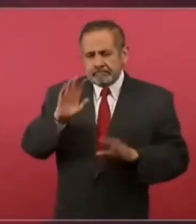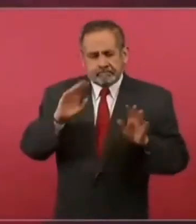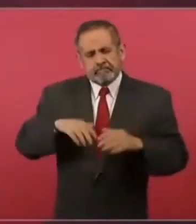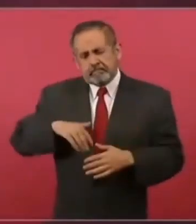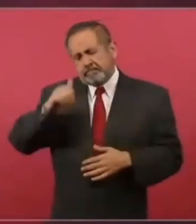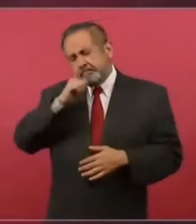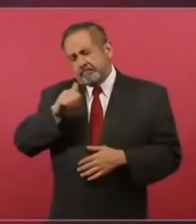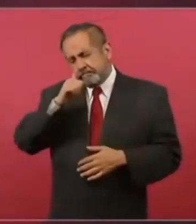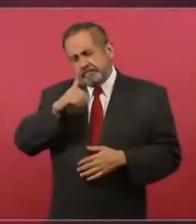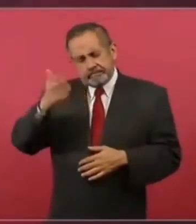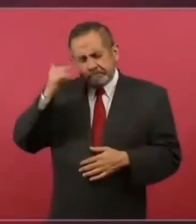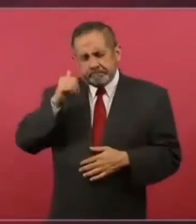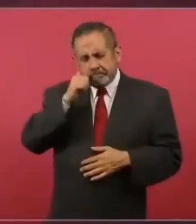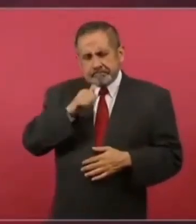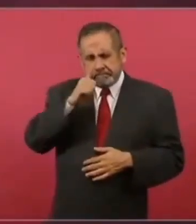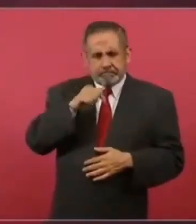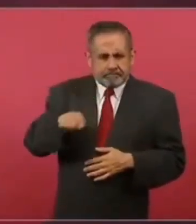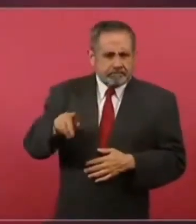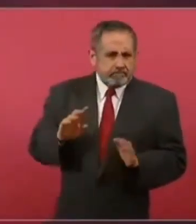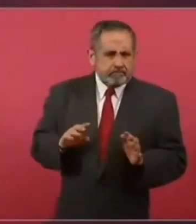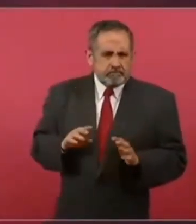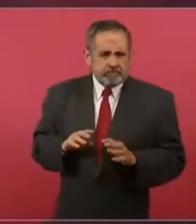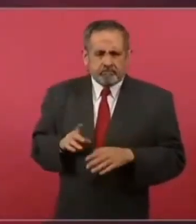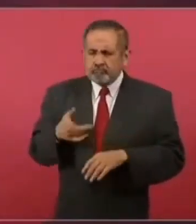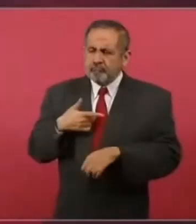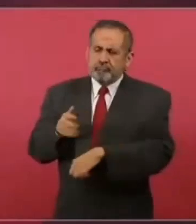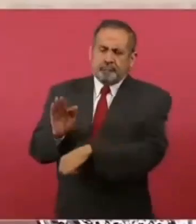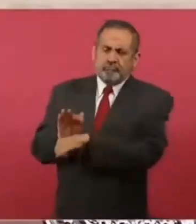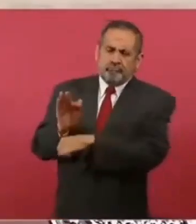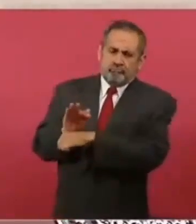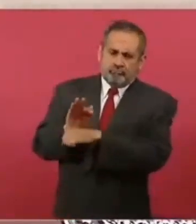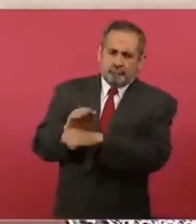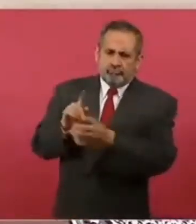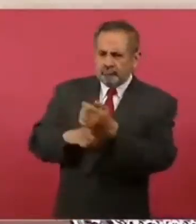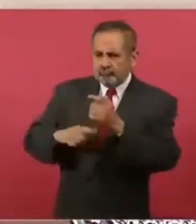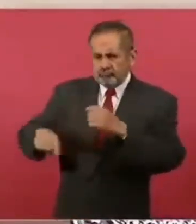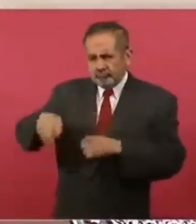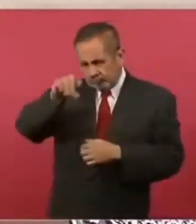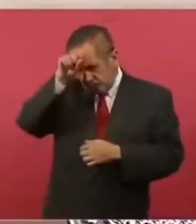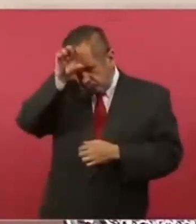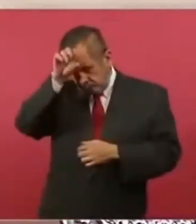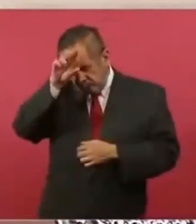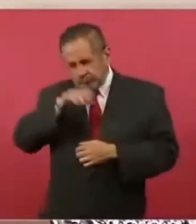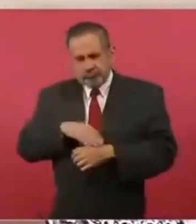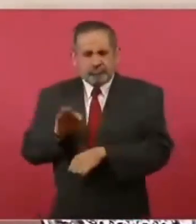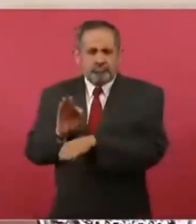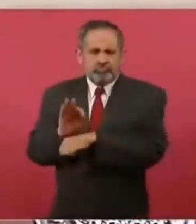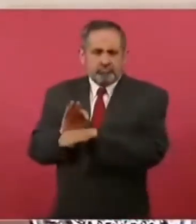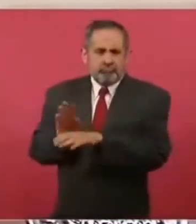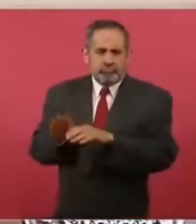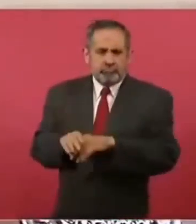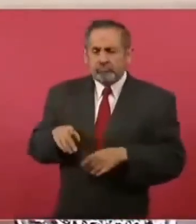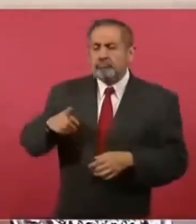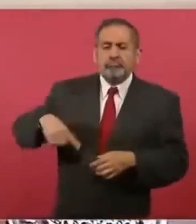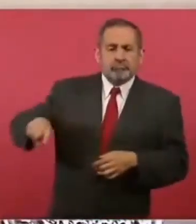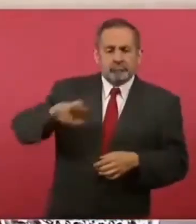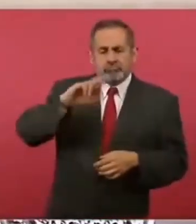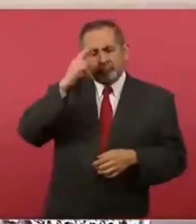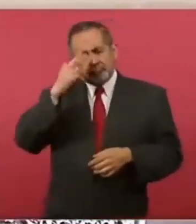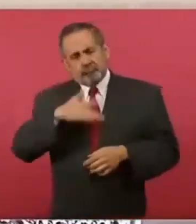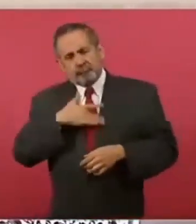siempre estuve defendiendo a los mineros y... Sí, ellos lo recuerdan.